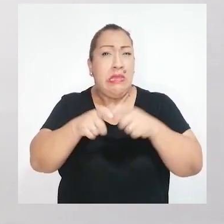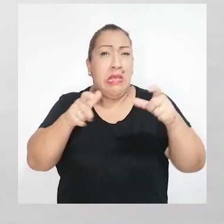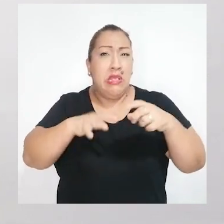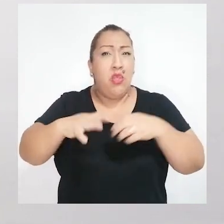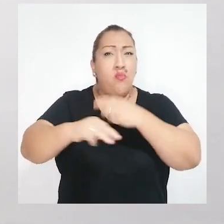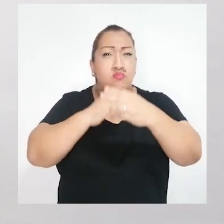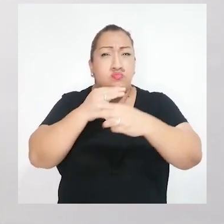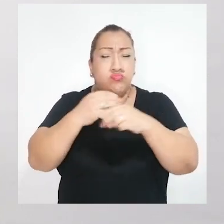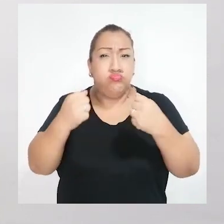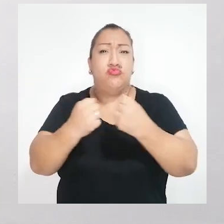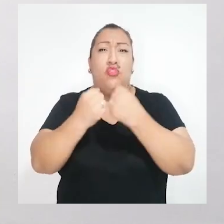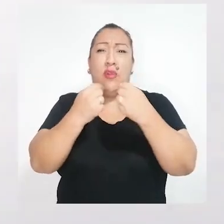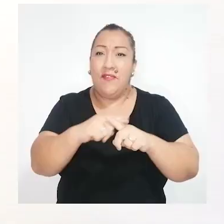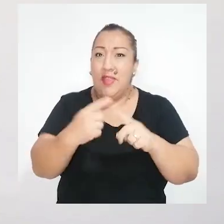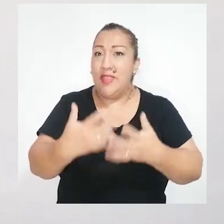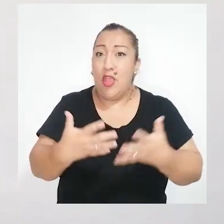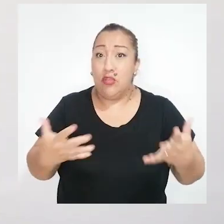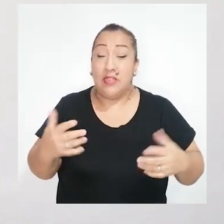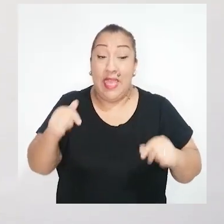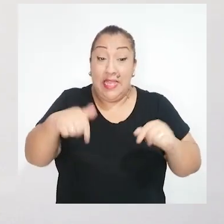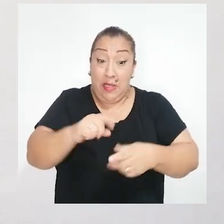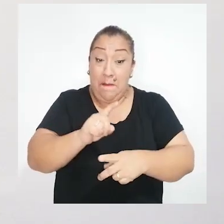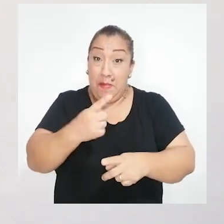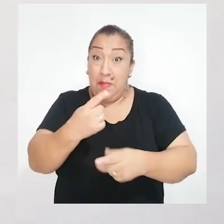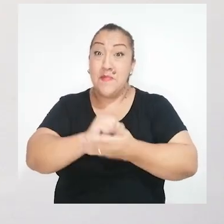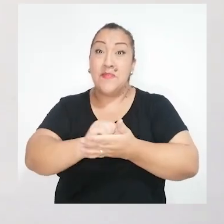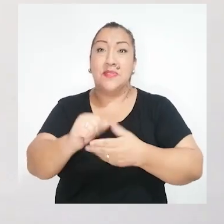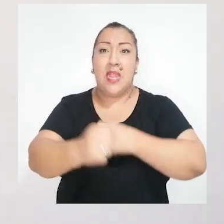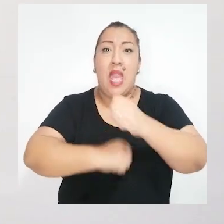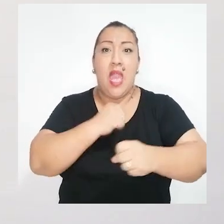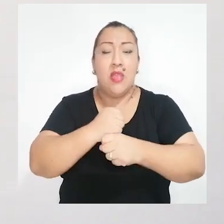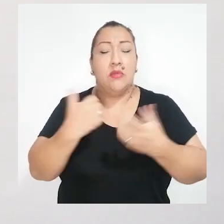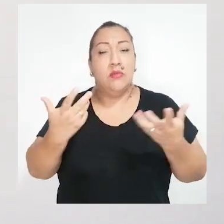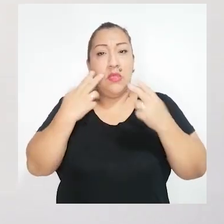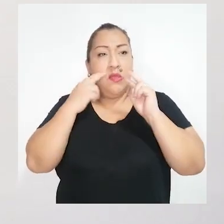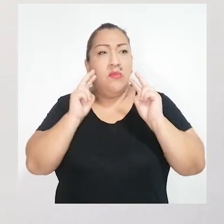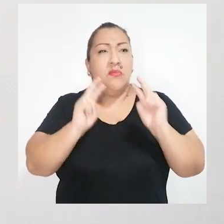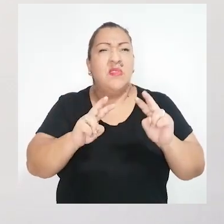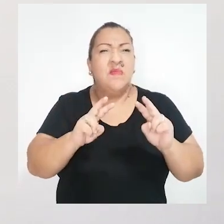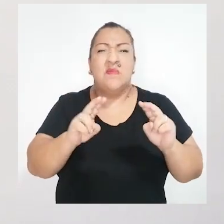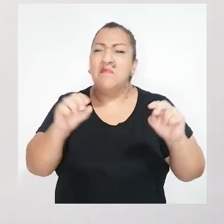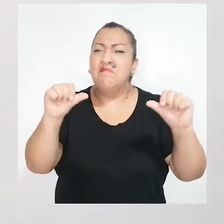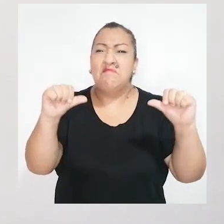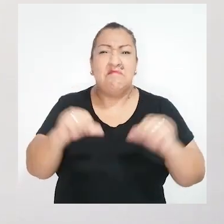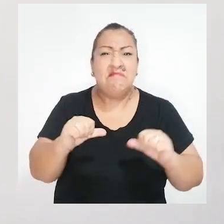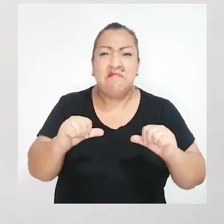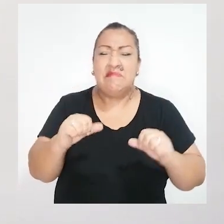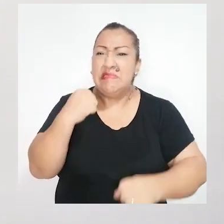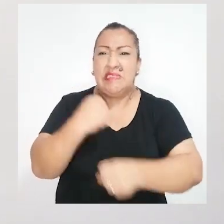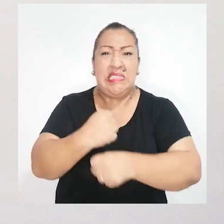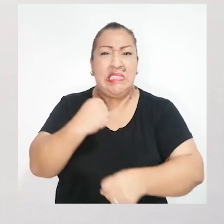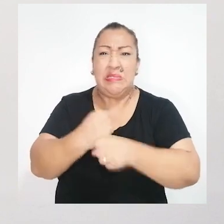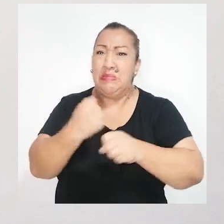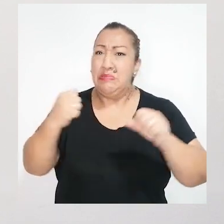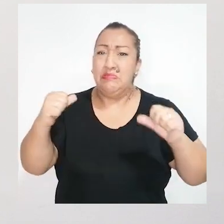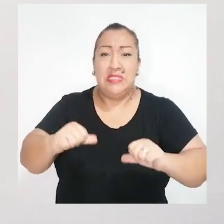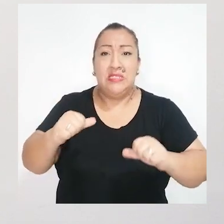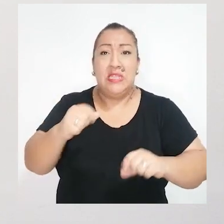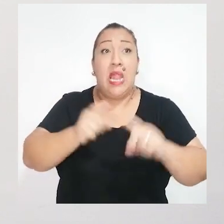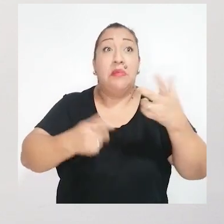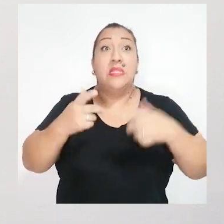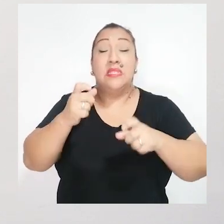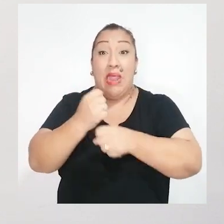sustancialmente grandes áreas del planeta. Los efectos devastadores de estos primeros meses del año han servido una vez más para evidenciar la incapacidad, la